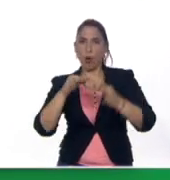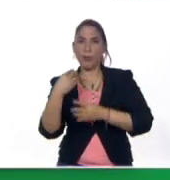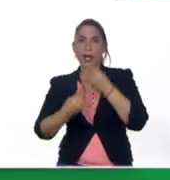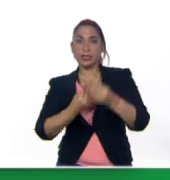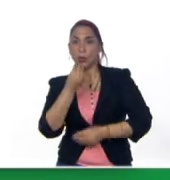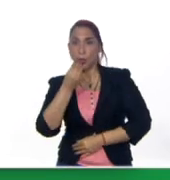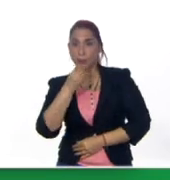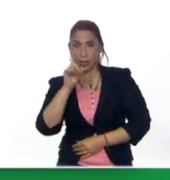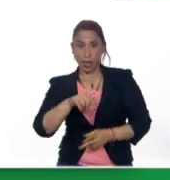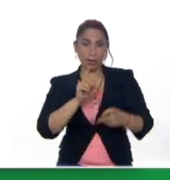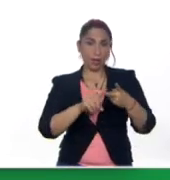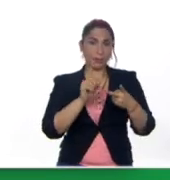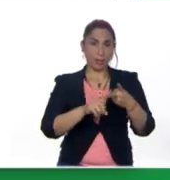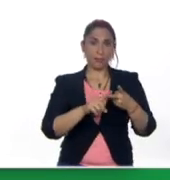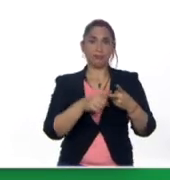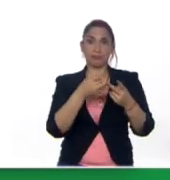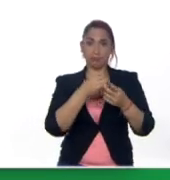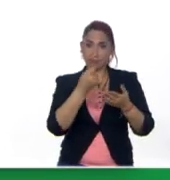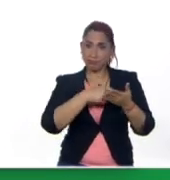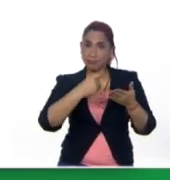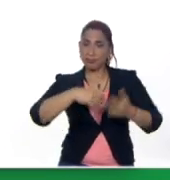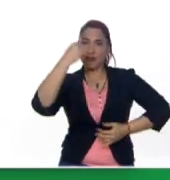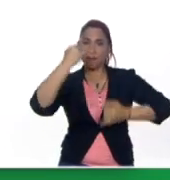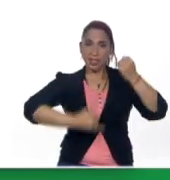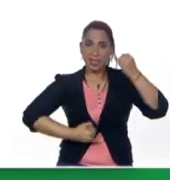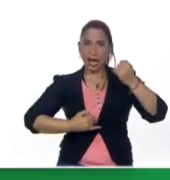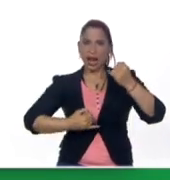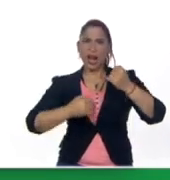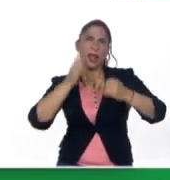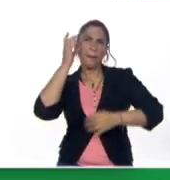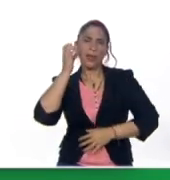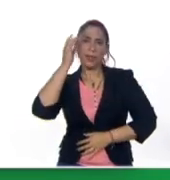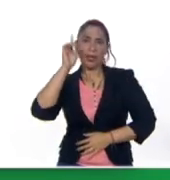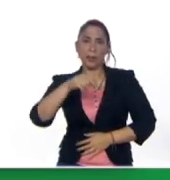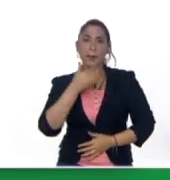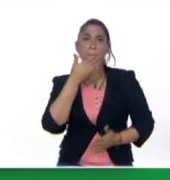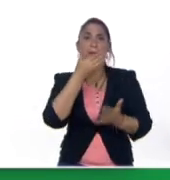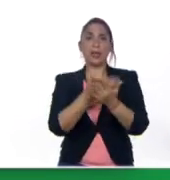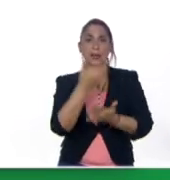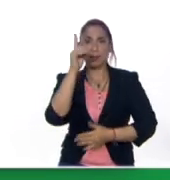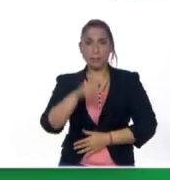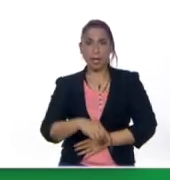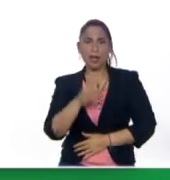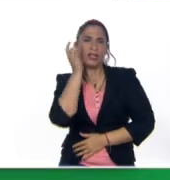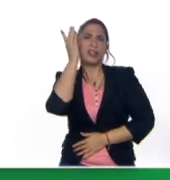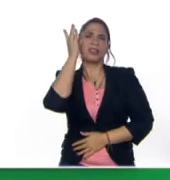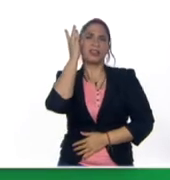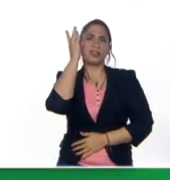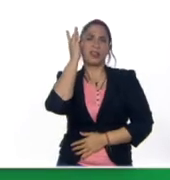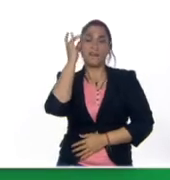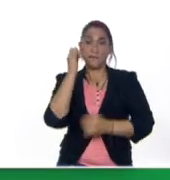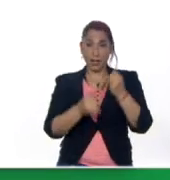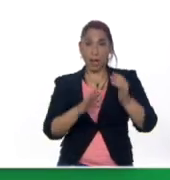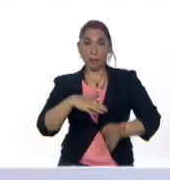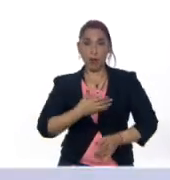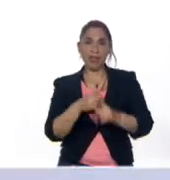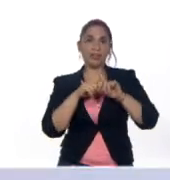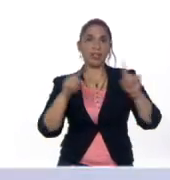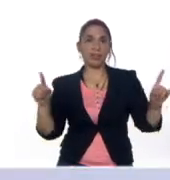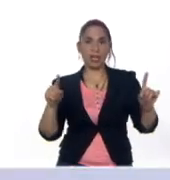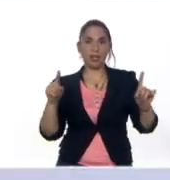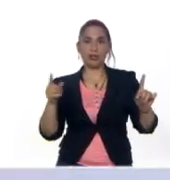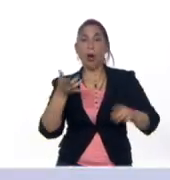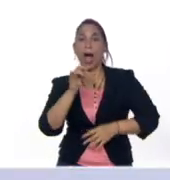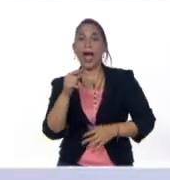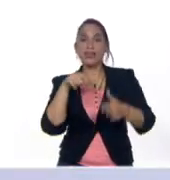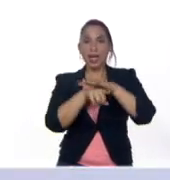escribir finales alternativos después que él lea su lectura pedirle que él cree un final que sea distinto al que